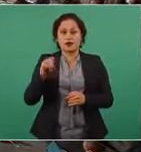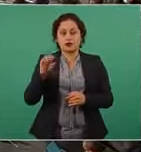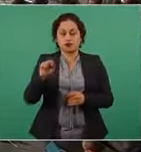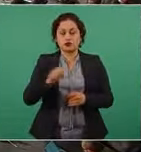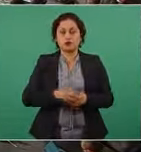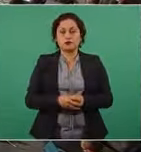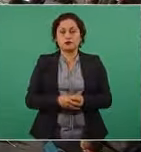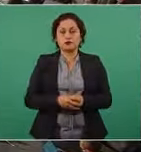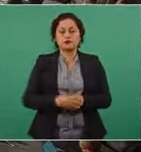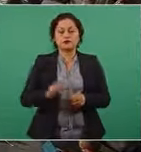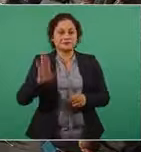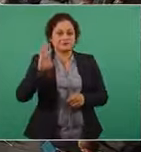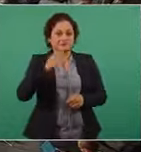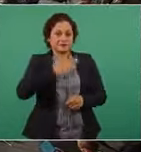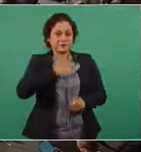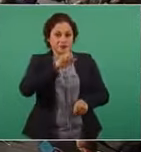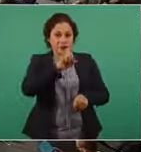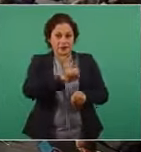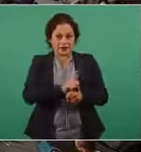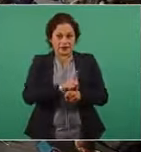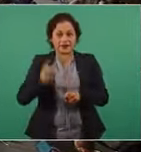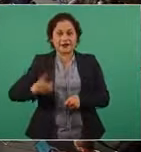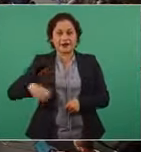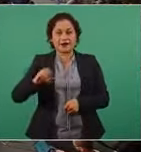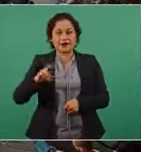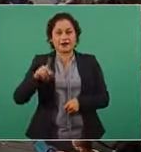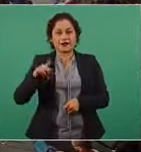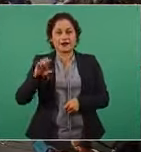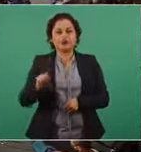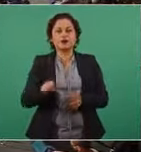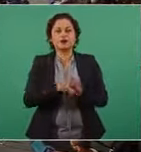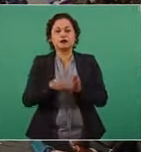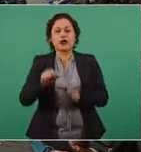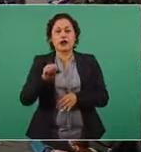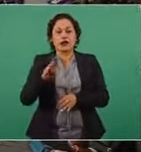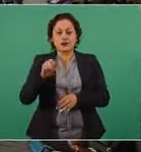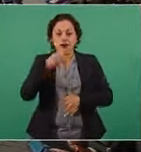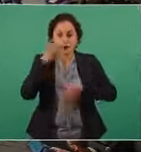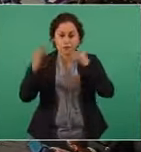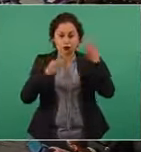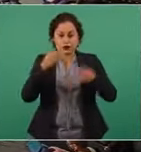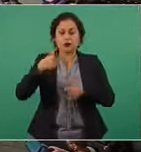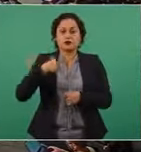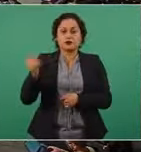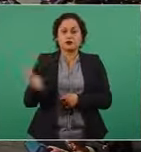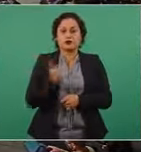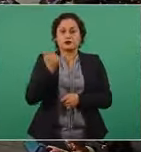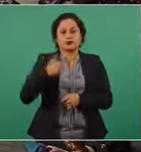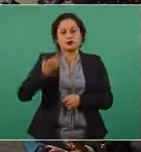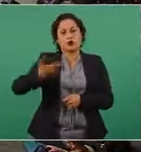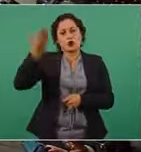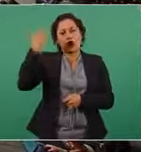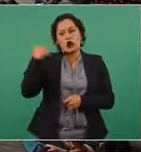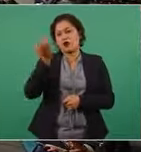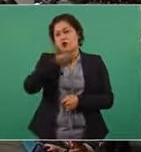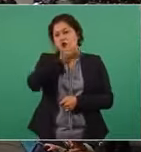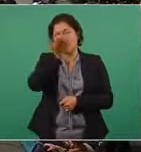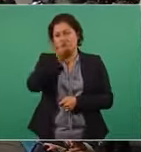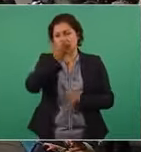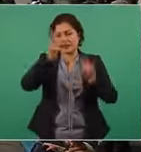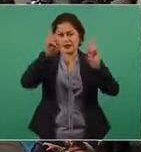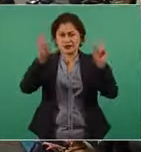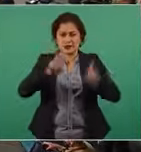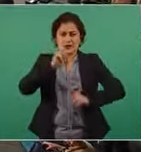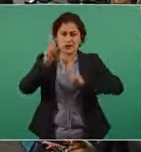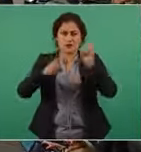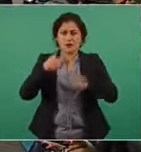De este lado, presidente. Sí. Carlos, mande a la noticias. Aprovechando la pregunta, yo cubrí deportes mucho tiempo, conocí a Anita Guevara. Le digo a